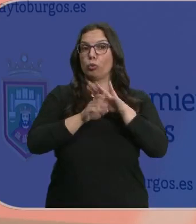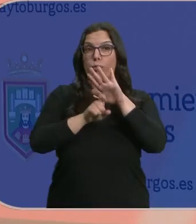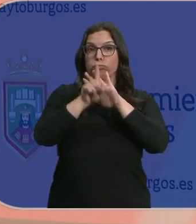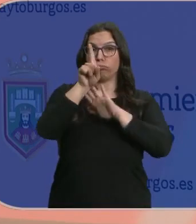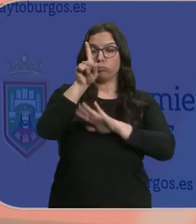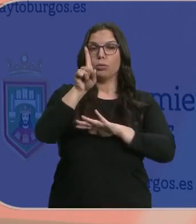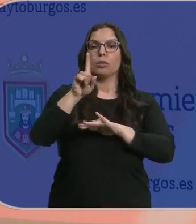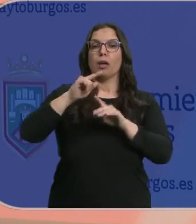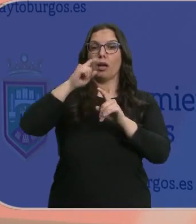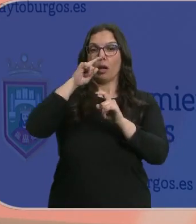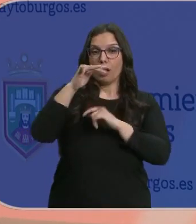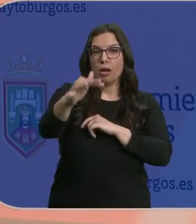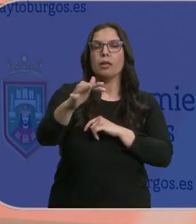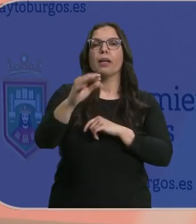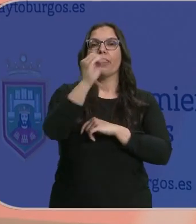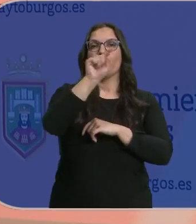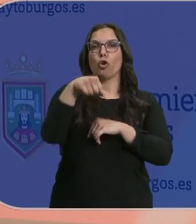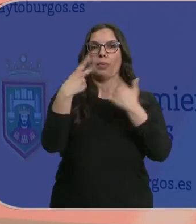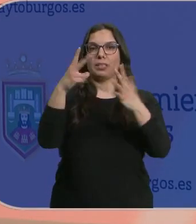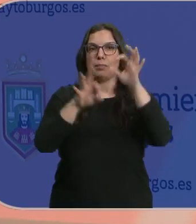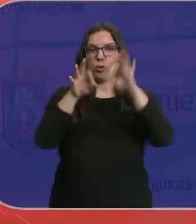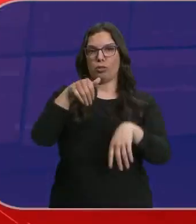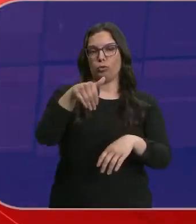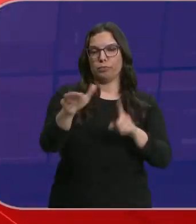crecimiento llegaremos al 0,7%.